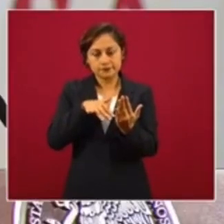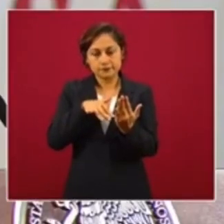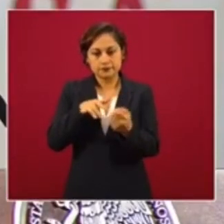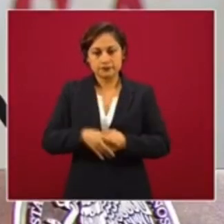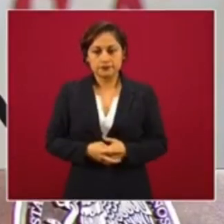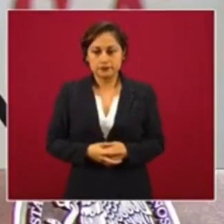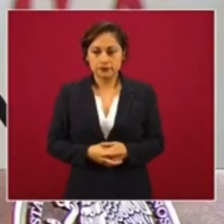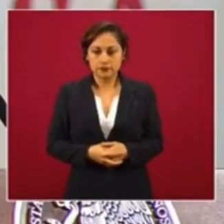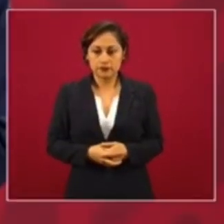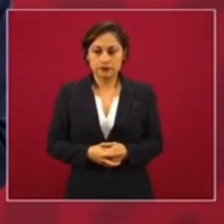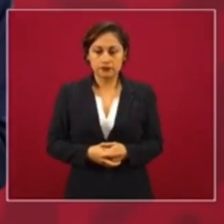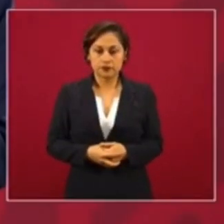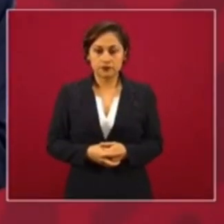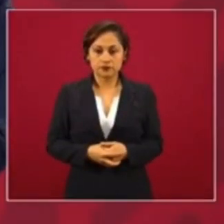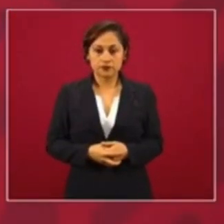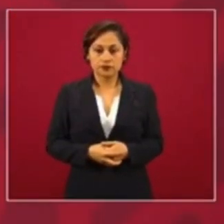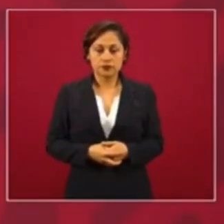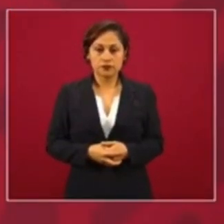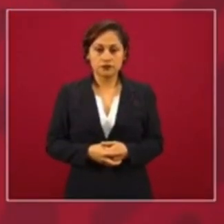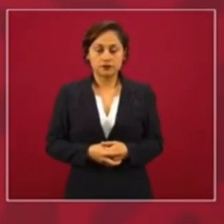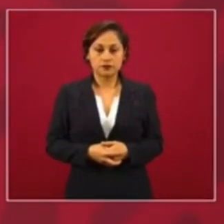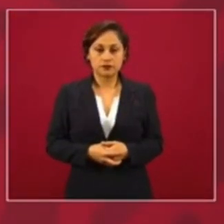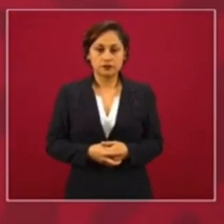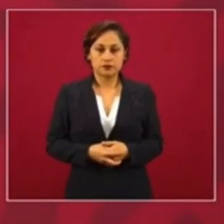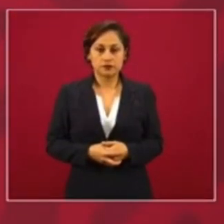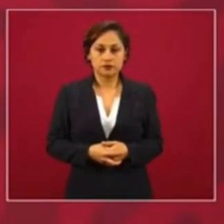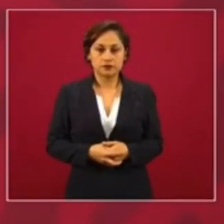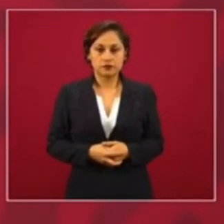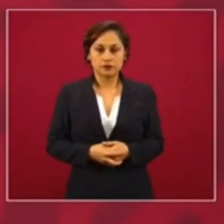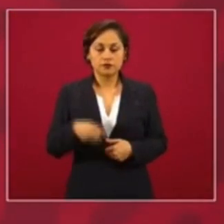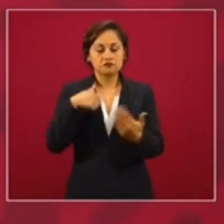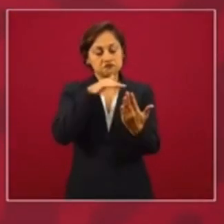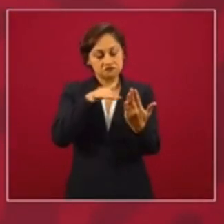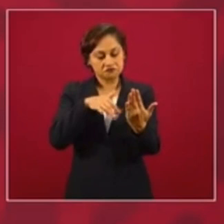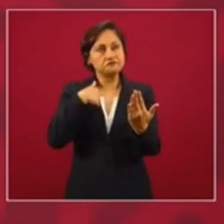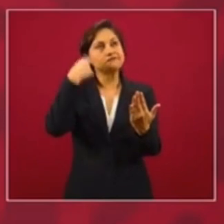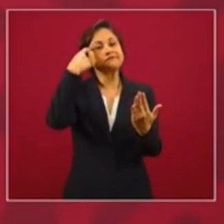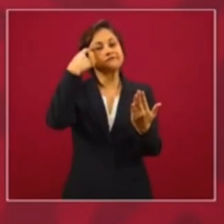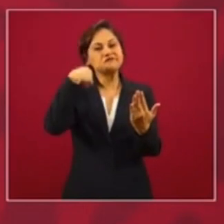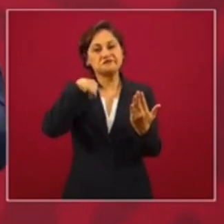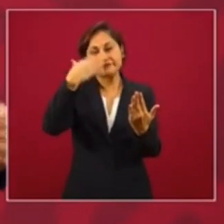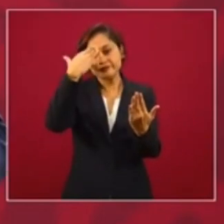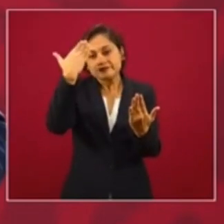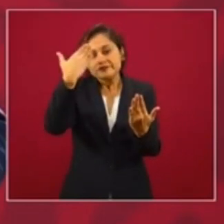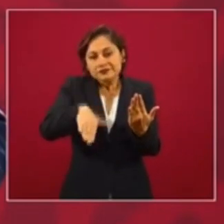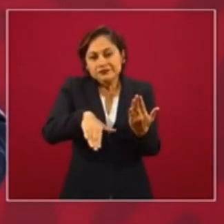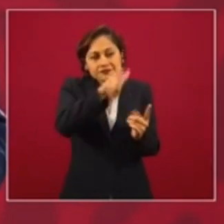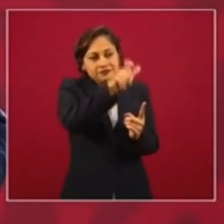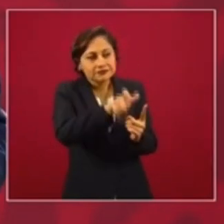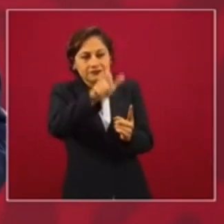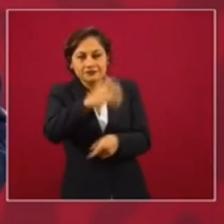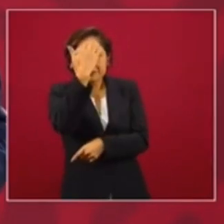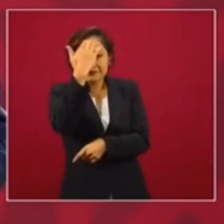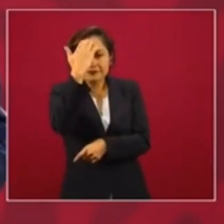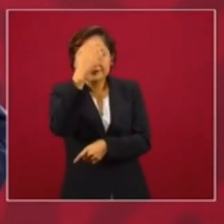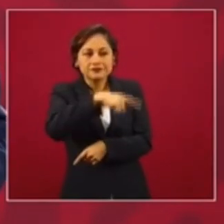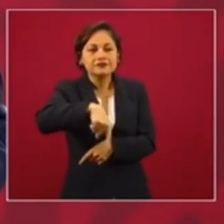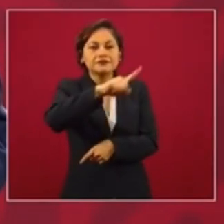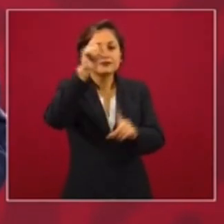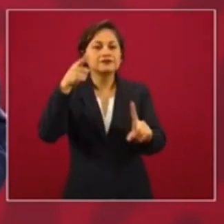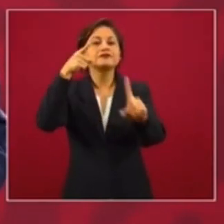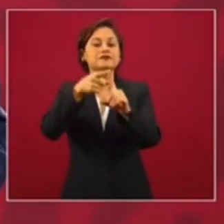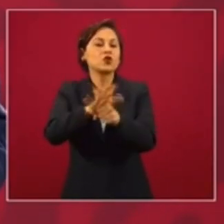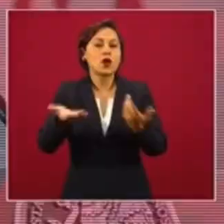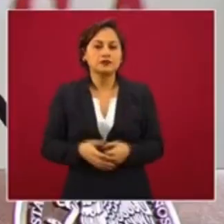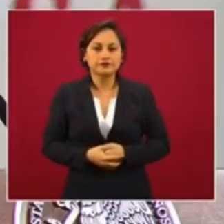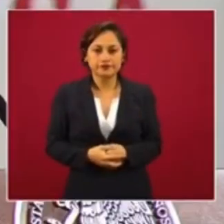y pues yo ya sé que tienen ellos un propósito, que